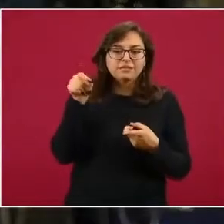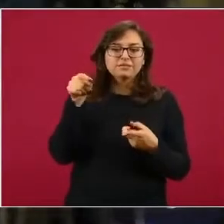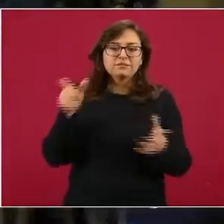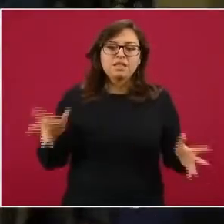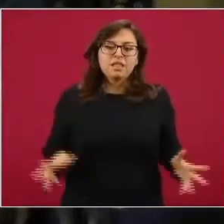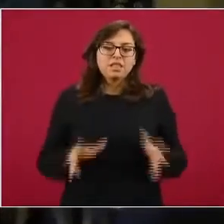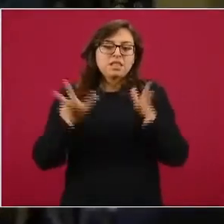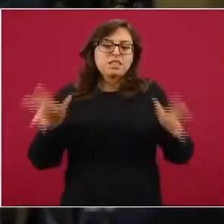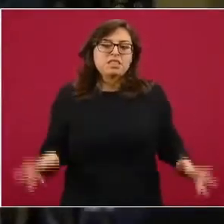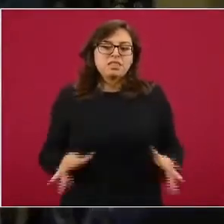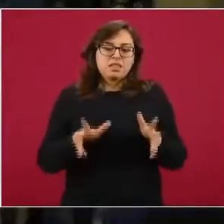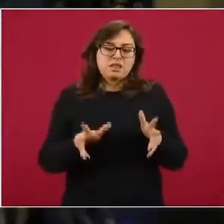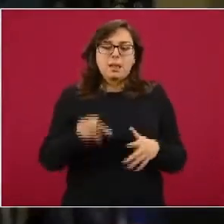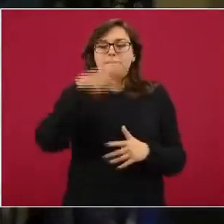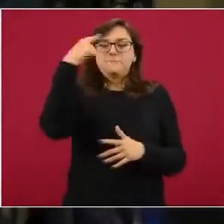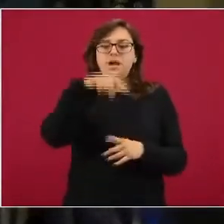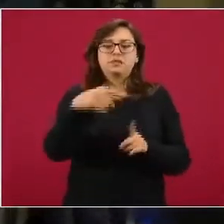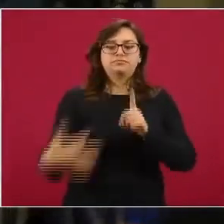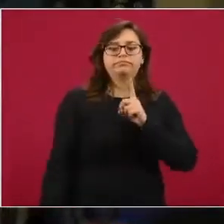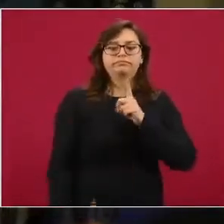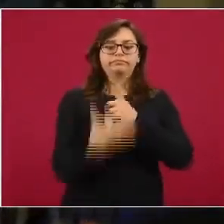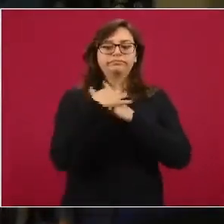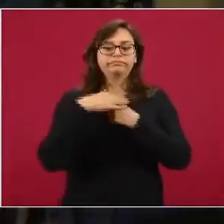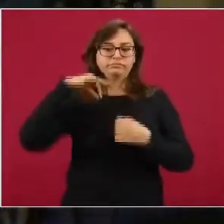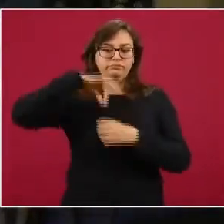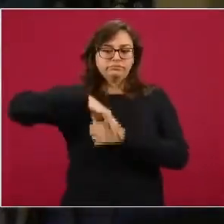fines electorales.